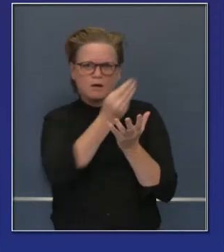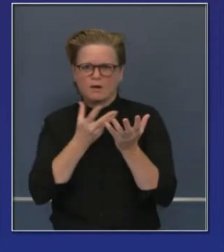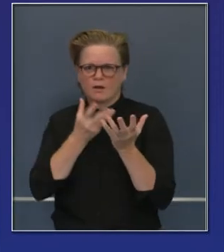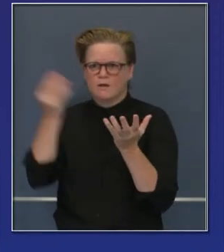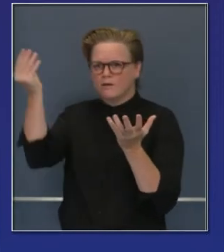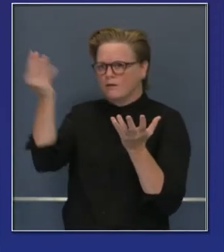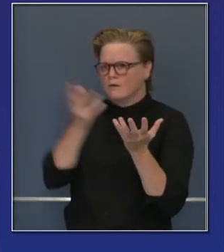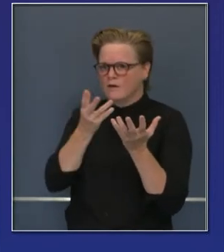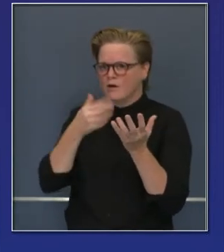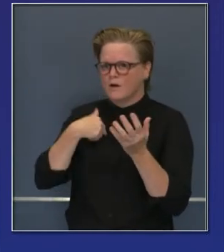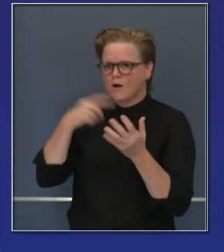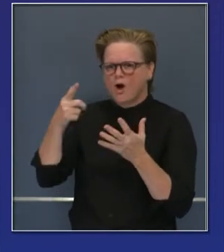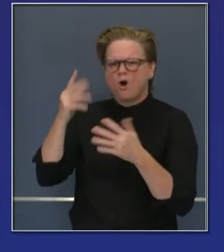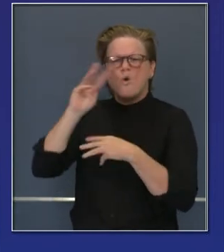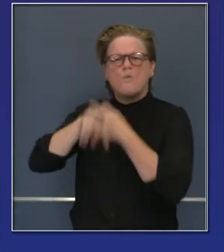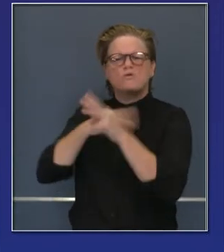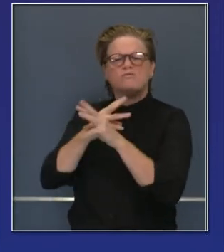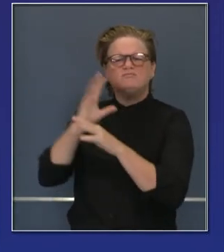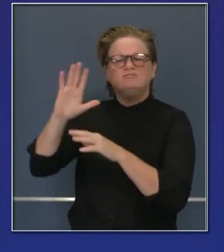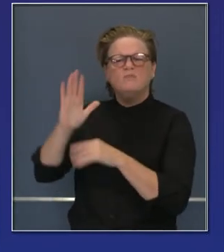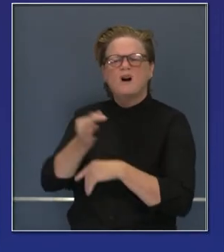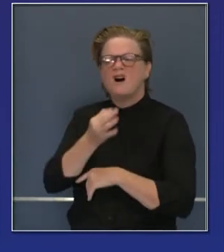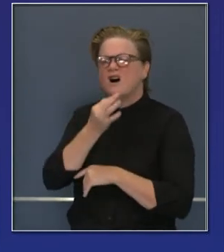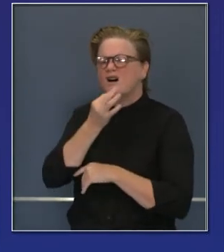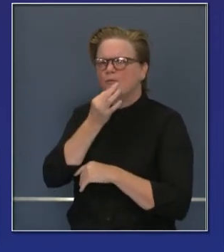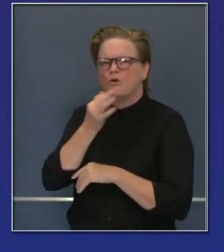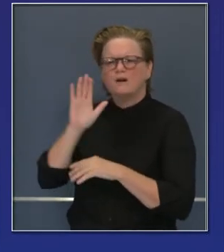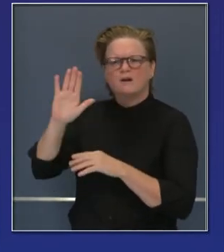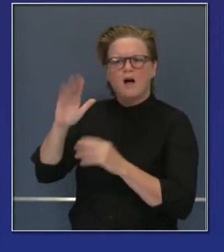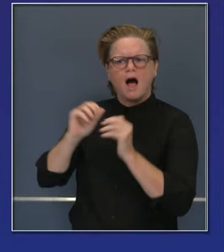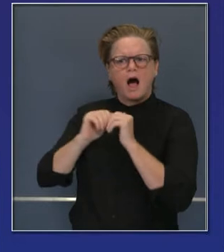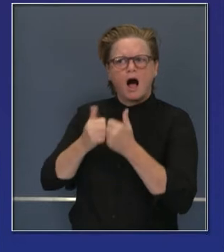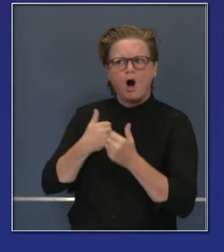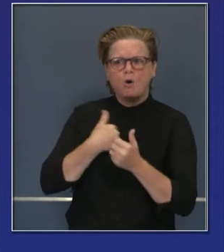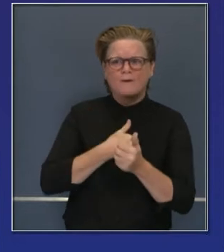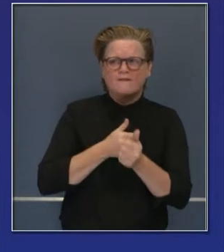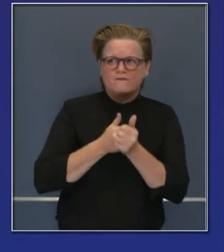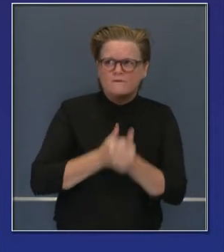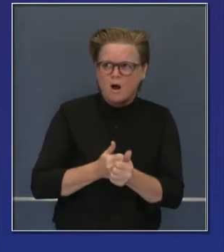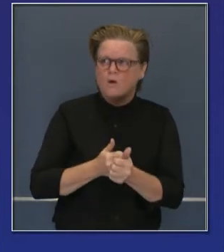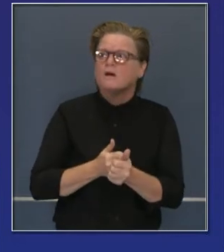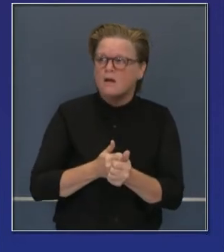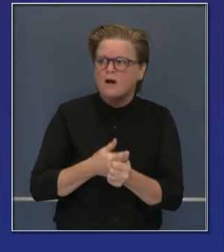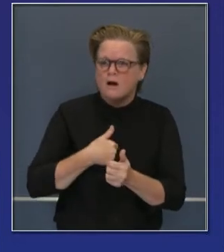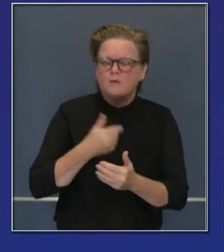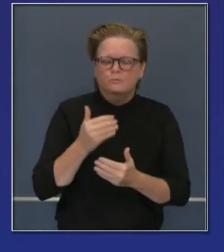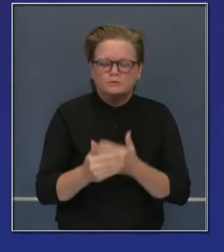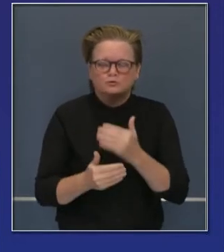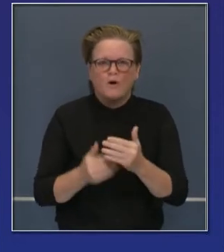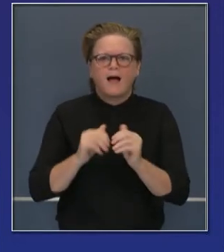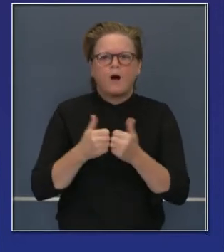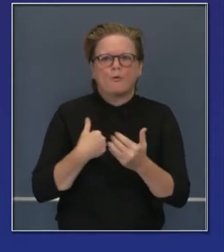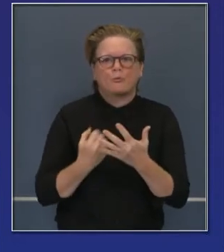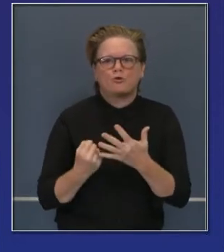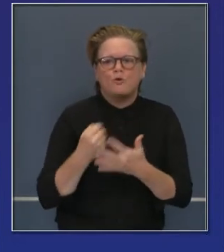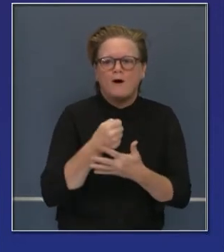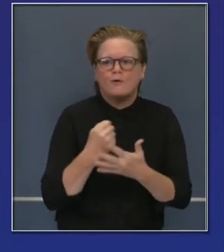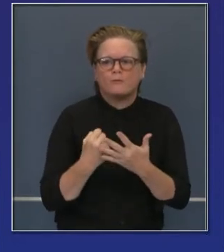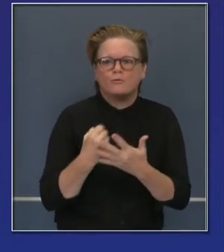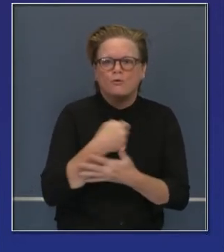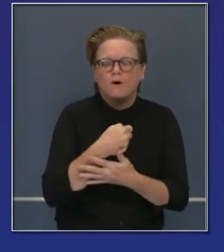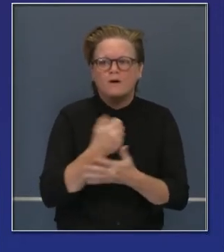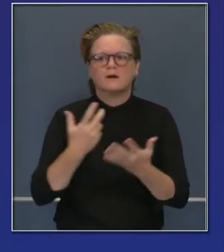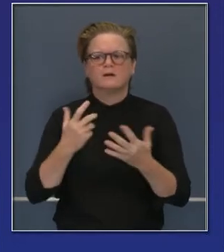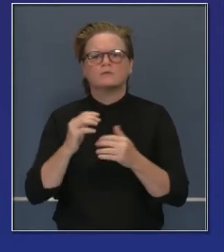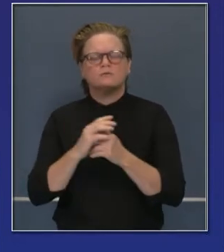peritos de salubridad mundiales sobre cómo debe verse ese plan de protocolos. Y entonces difundimos